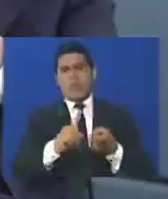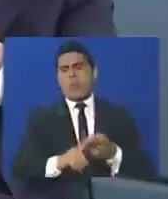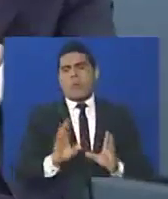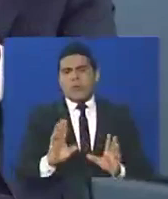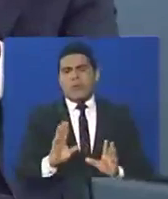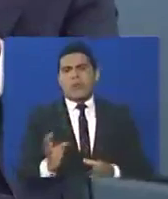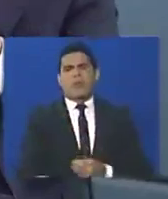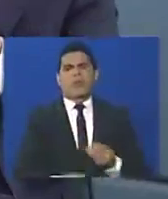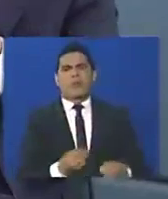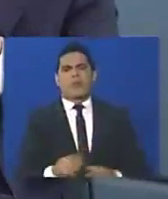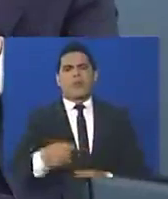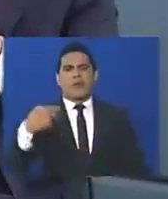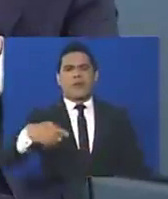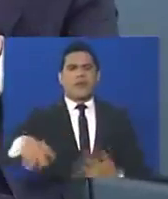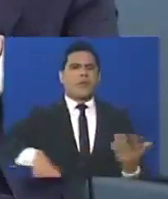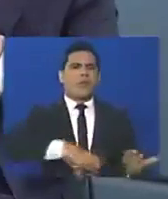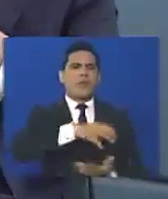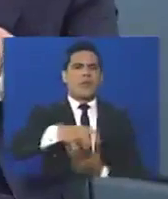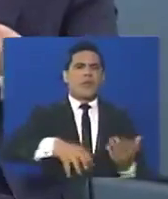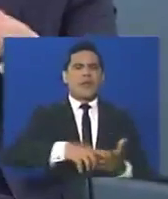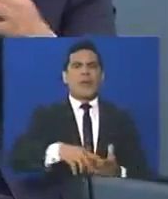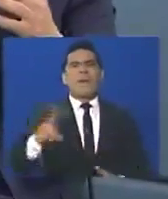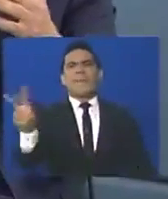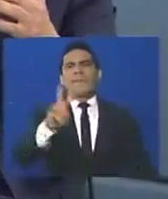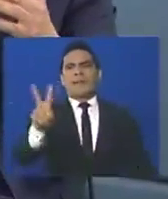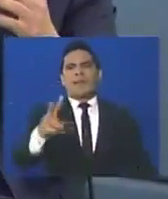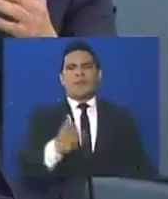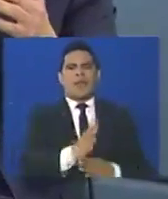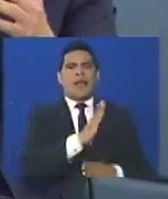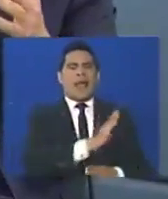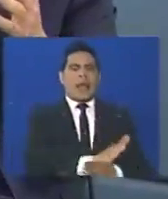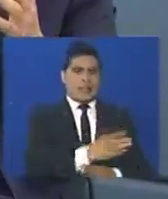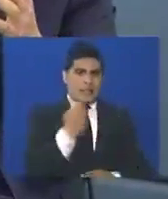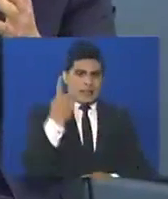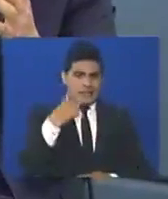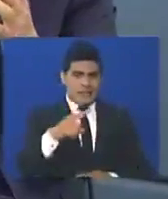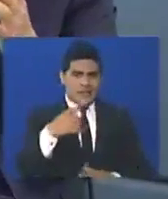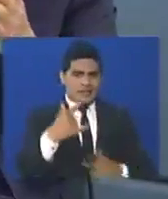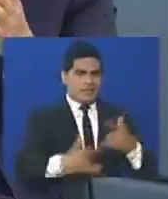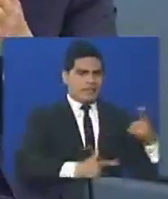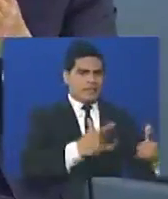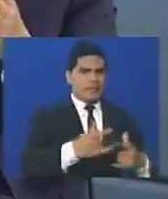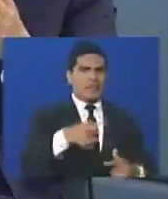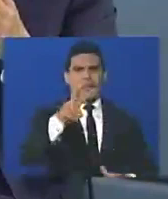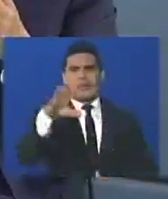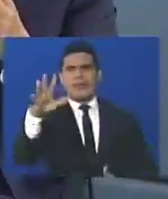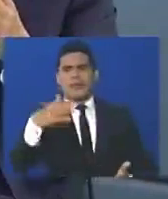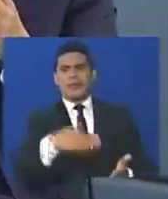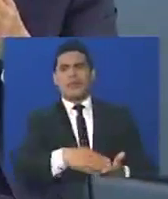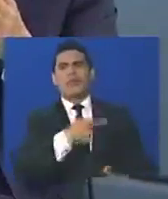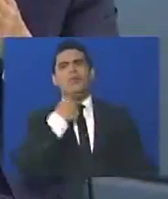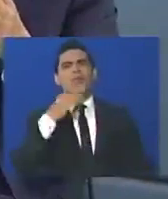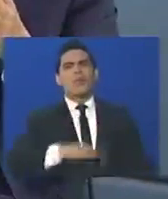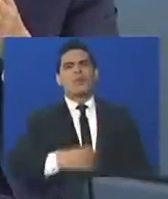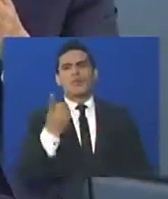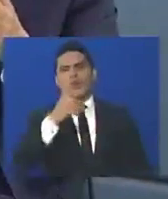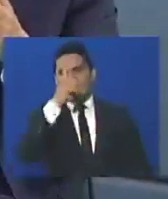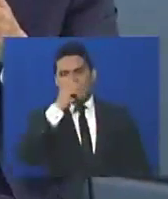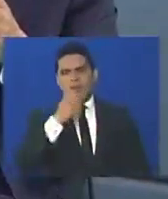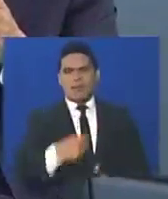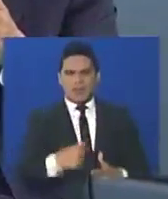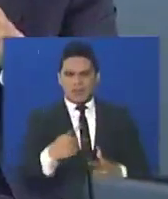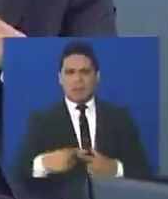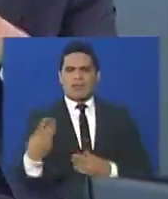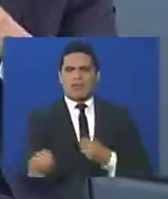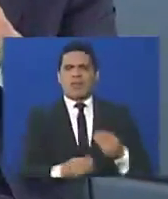que el problema más grave que el país tiene, y que tenía antes, antes la inseguridad, 25 mil homicidios al año, pero tú sabes